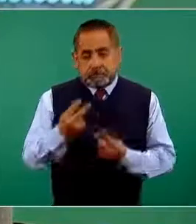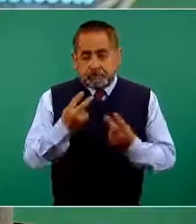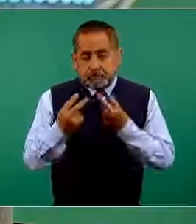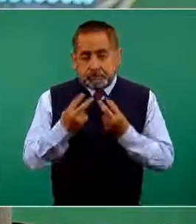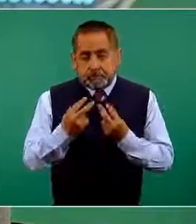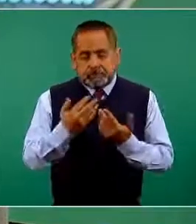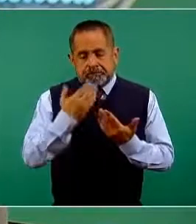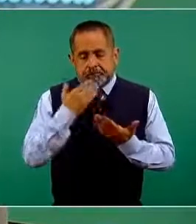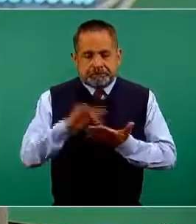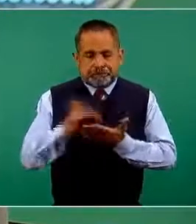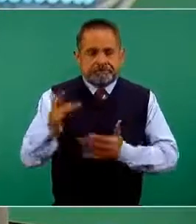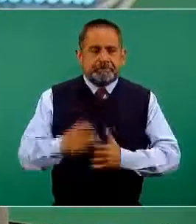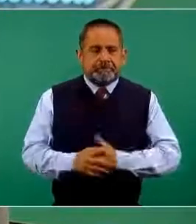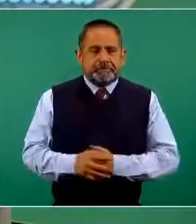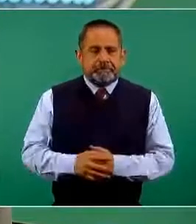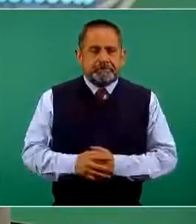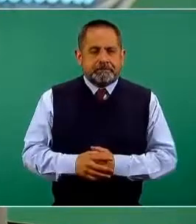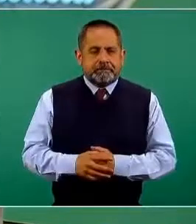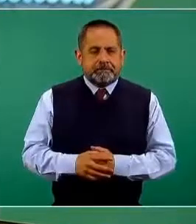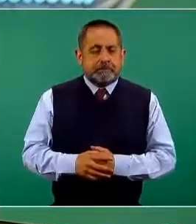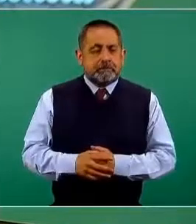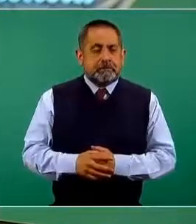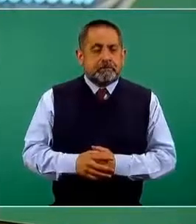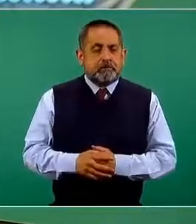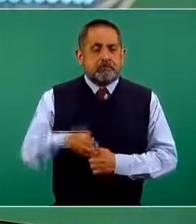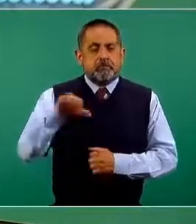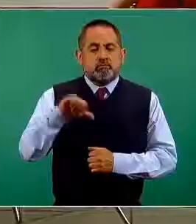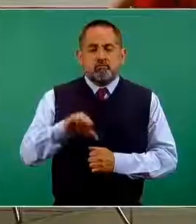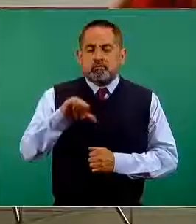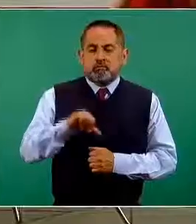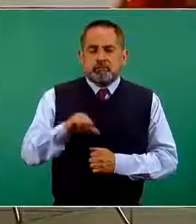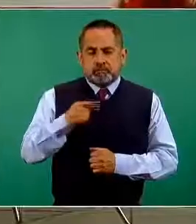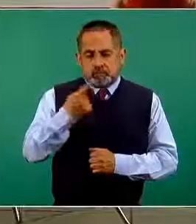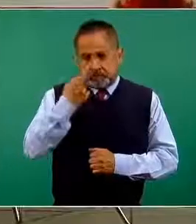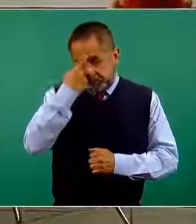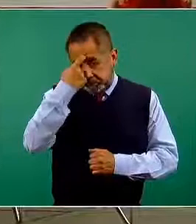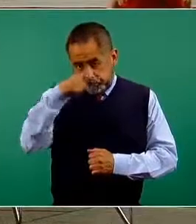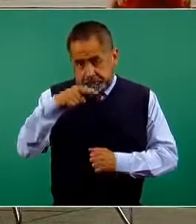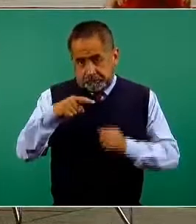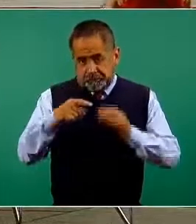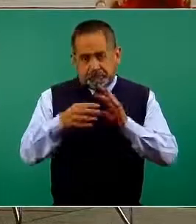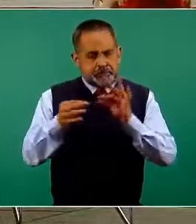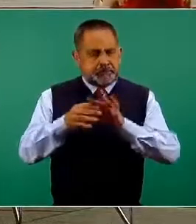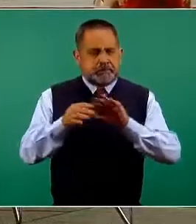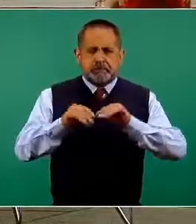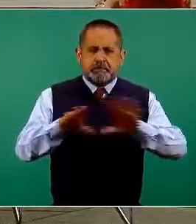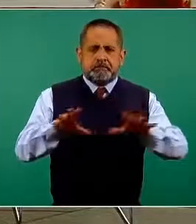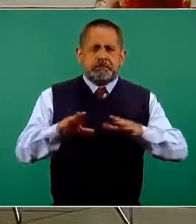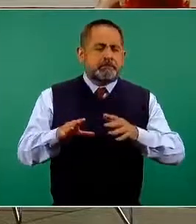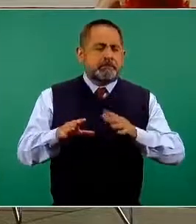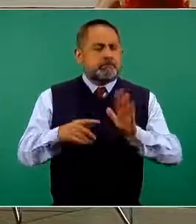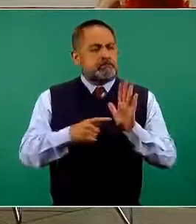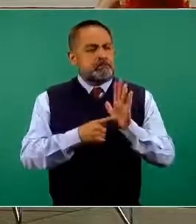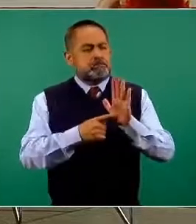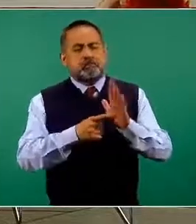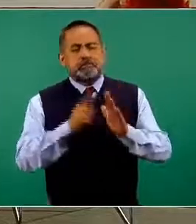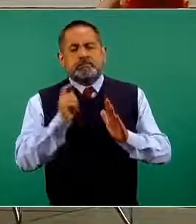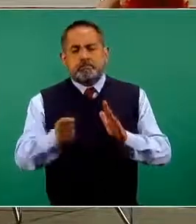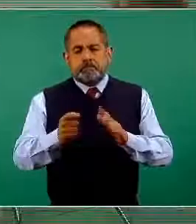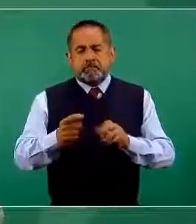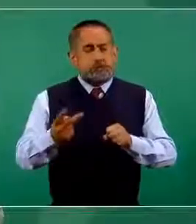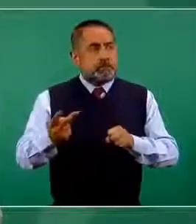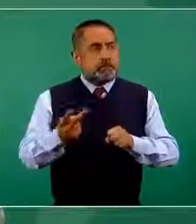comunicación. Hoy vamos a presentar, voy a presentar el panorama